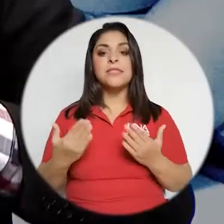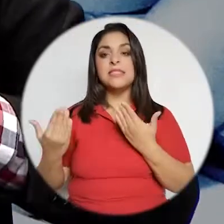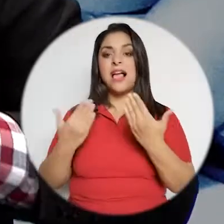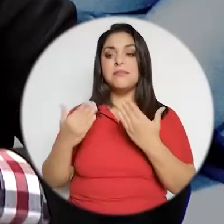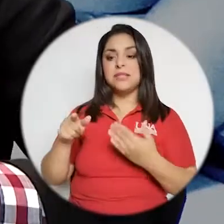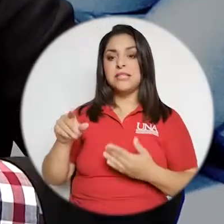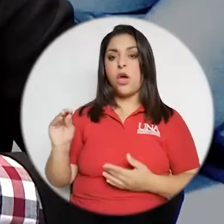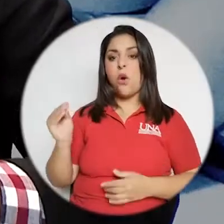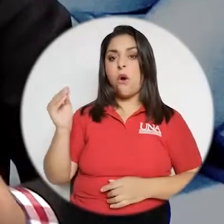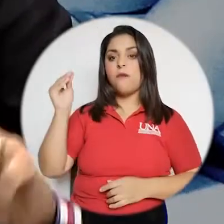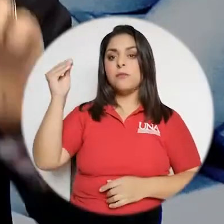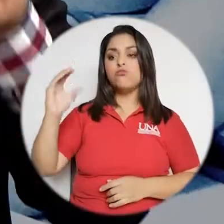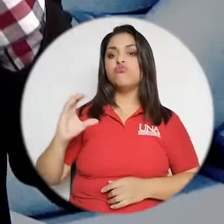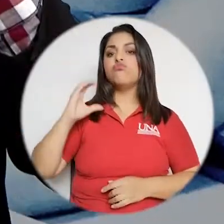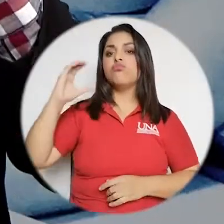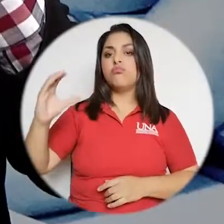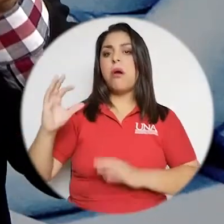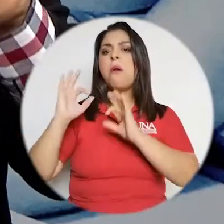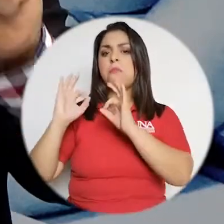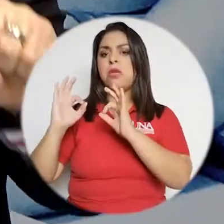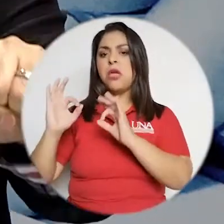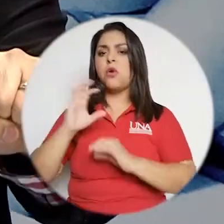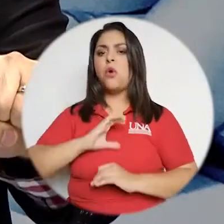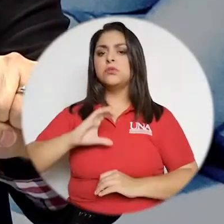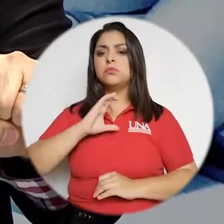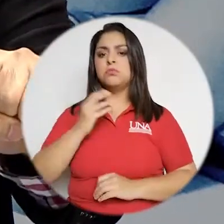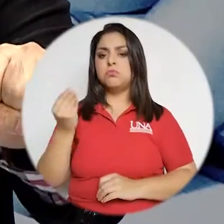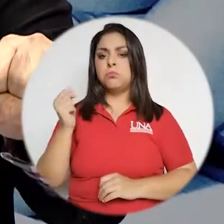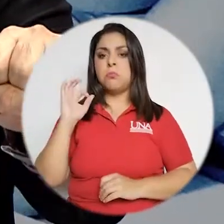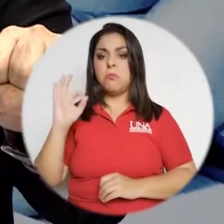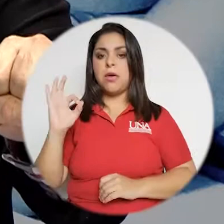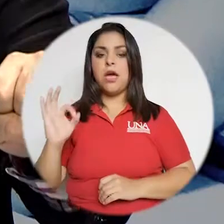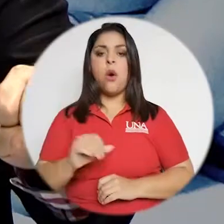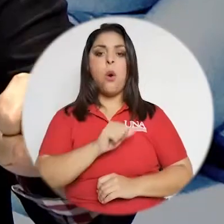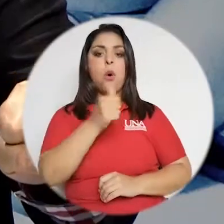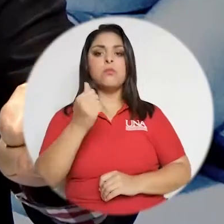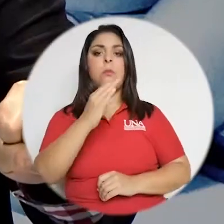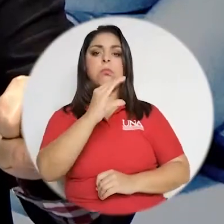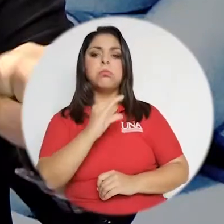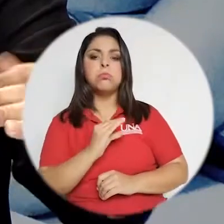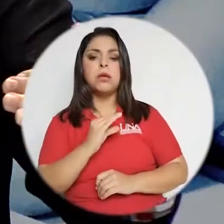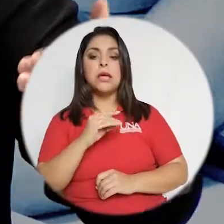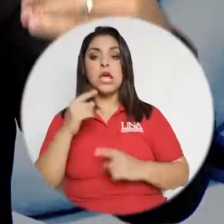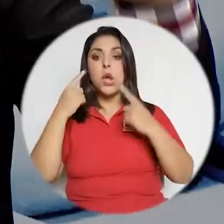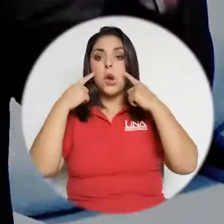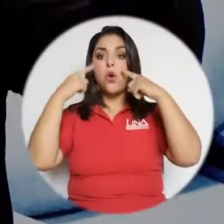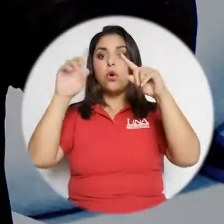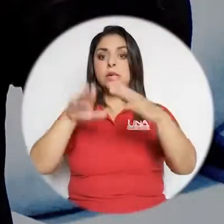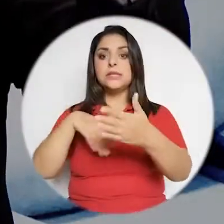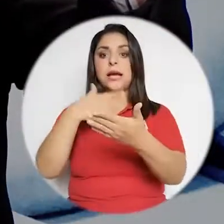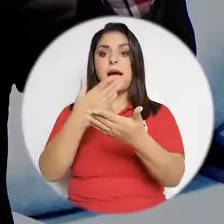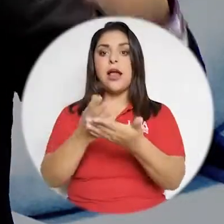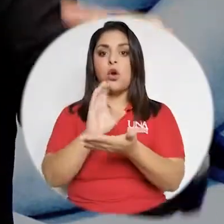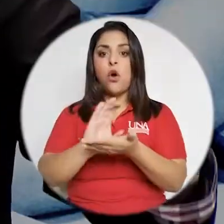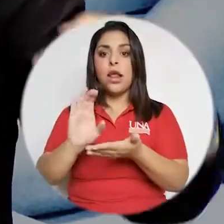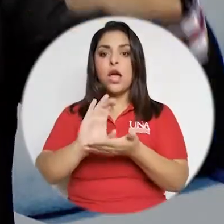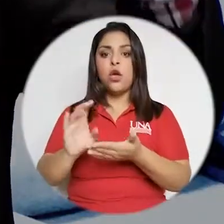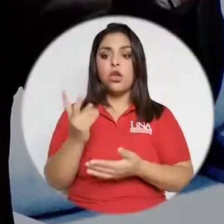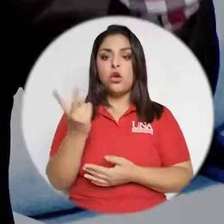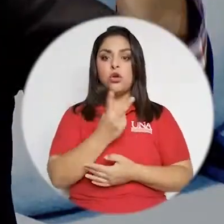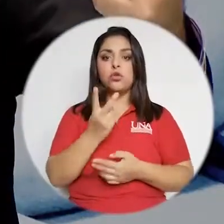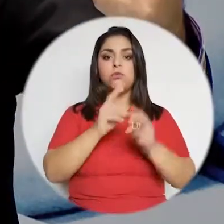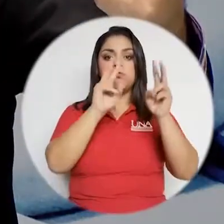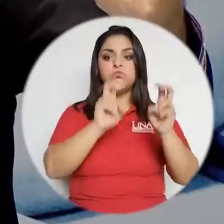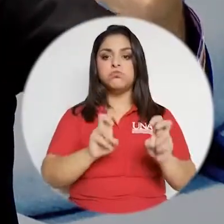es que las probabilidades de que este muchacho de mayores ingresos y este muchacho de menores ingresos llegaran al final de la secundaria y